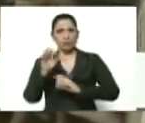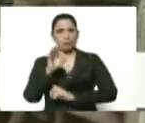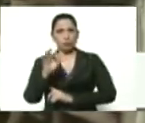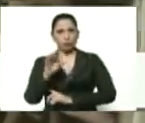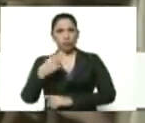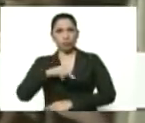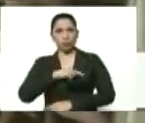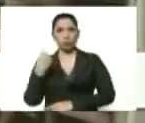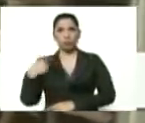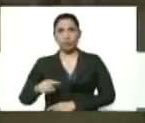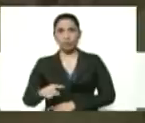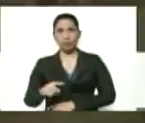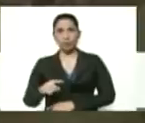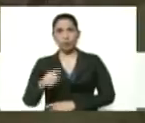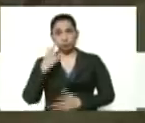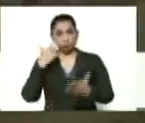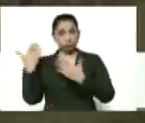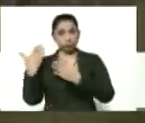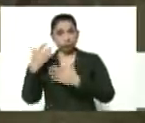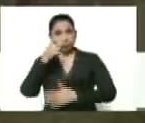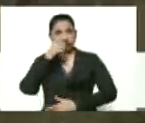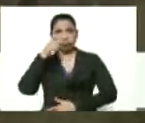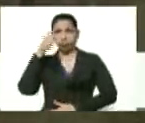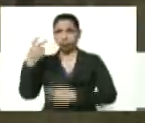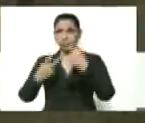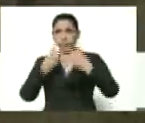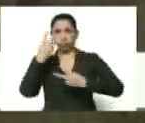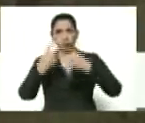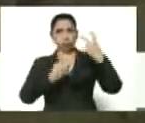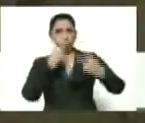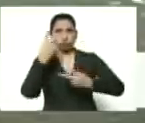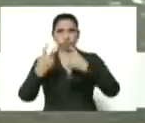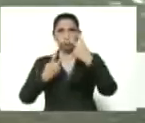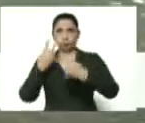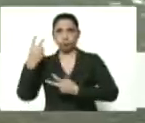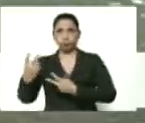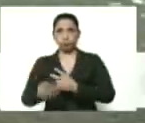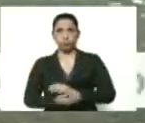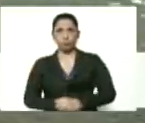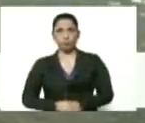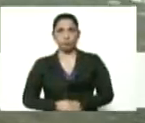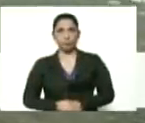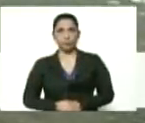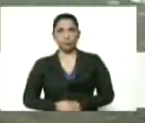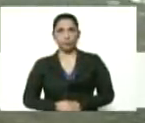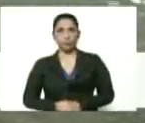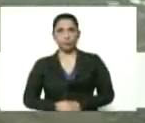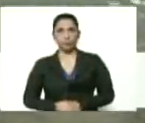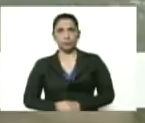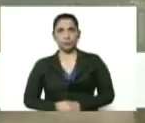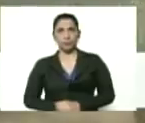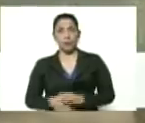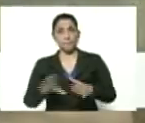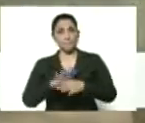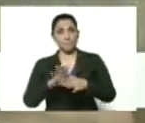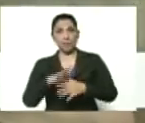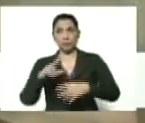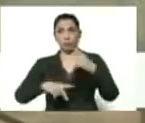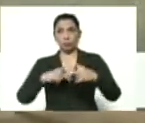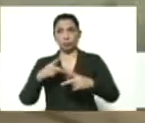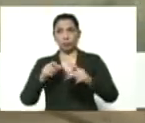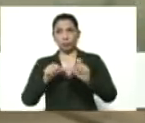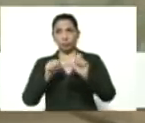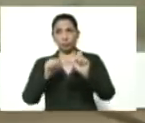plan pernil 2019 y aquí estamos supervisando día a día frente a frente, codo a codo a pesar de los embates económicos para que nuestra producción se